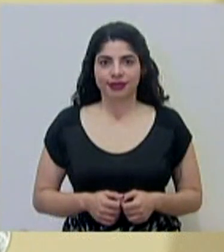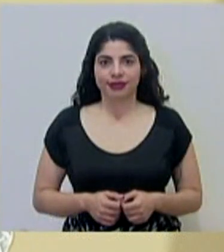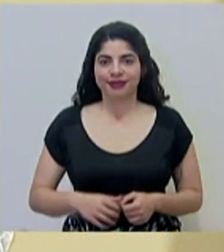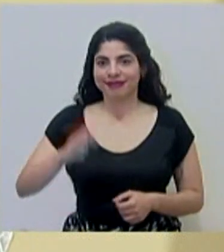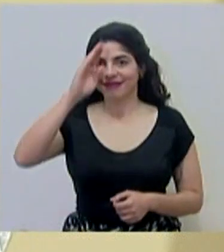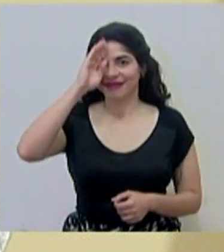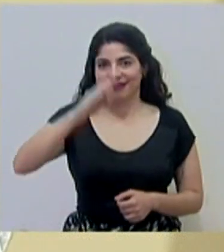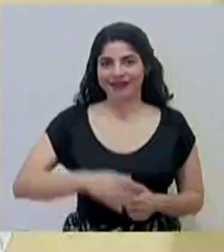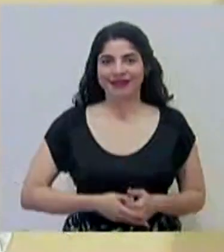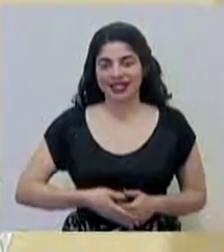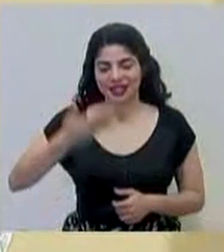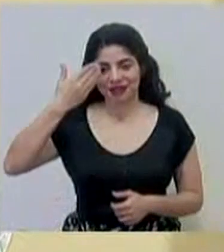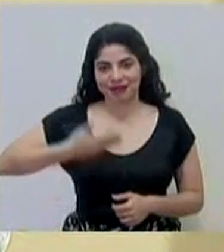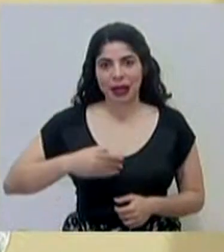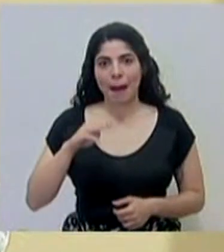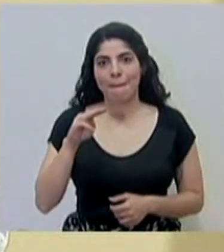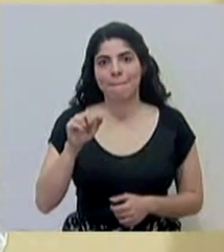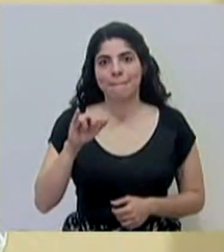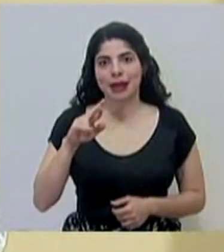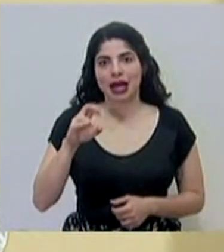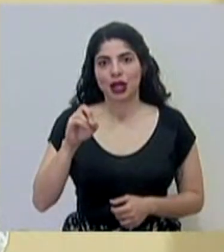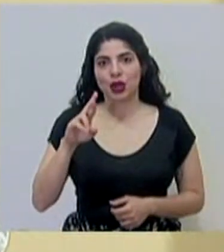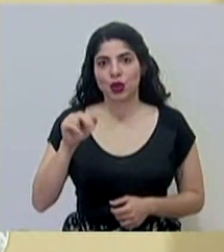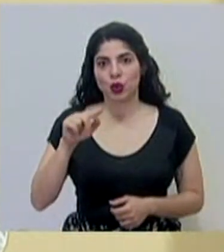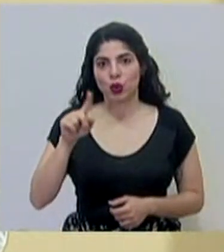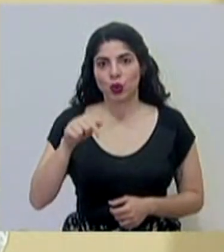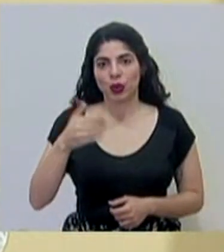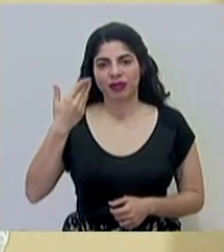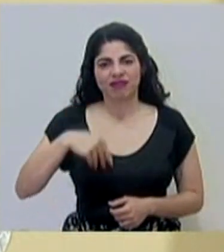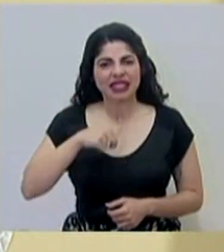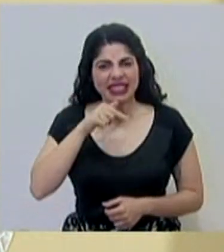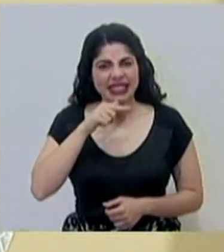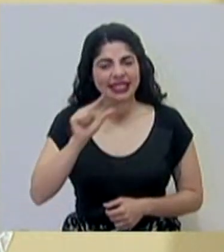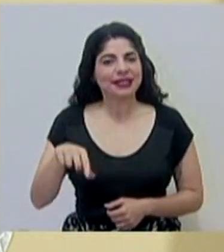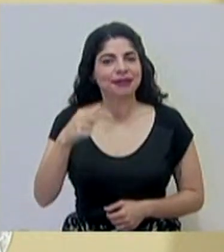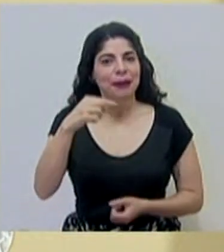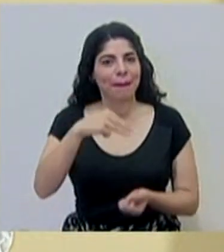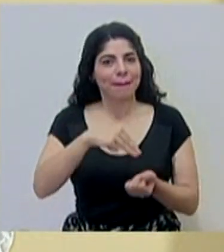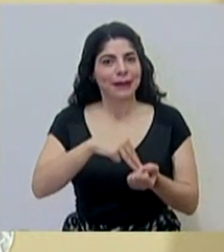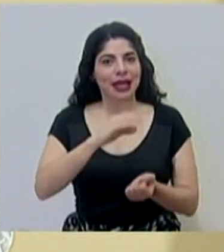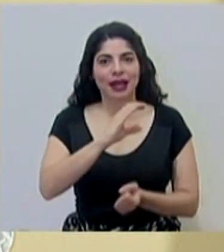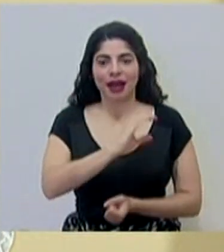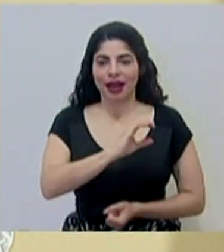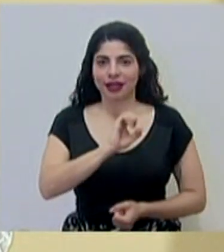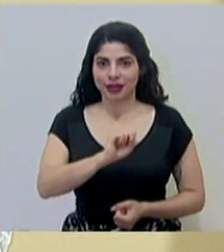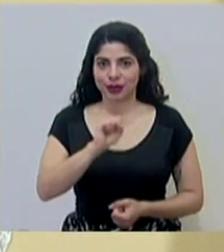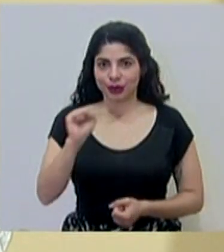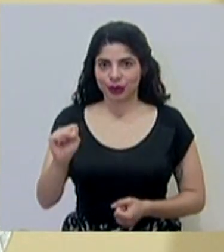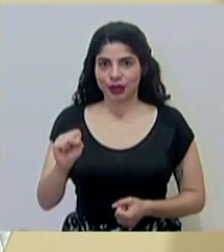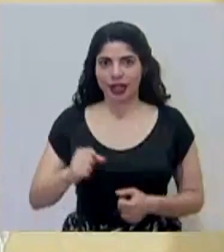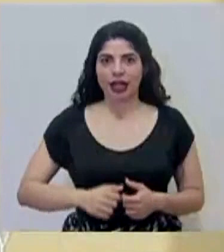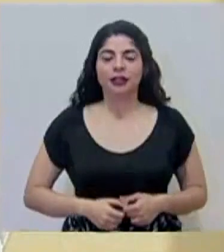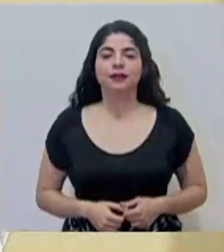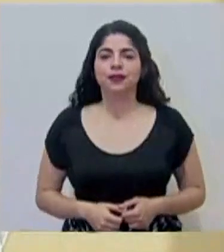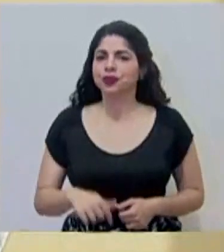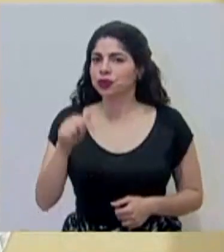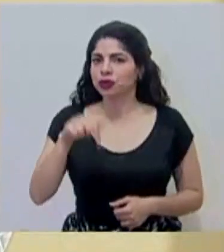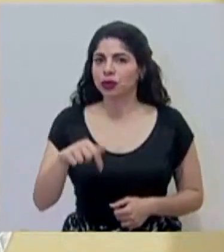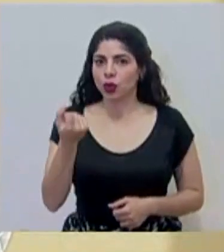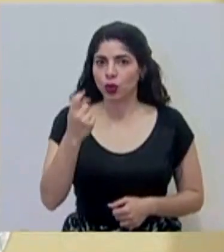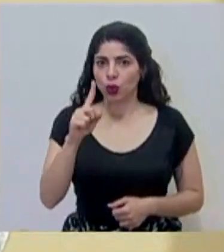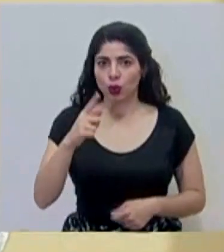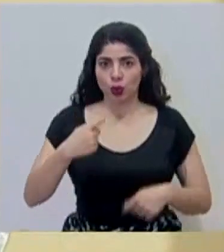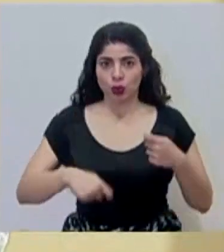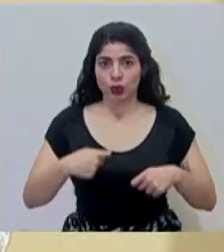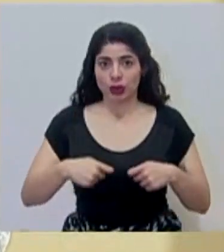Hola, les habla Mario Ruiz Cubillo, yo soy el gerente médico de la Caja Costarricense de Seguro Social. Hoy, 11